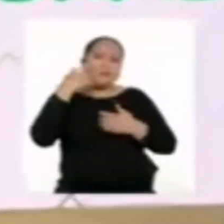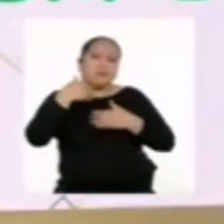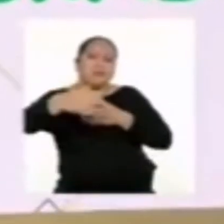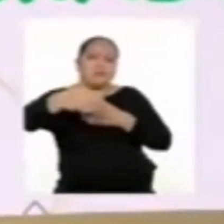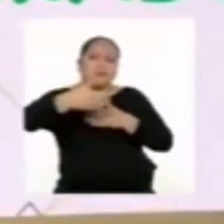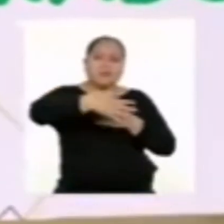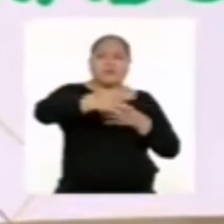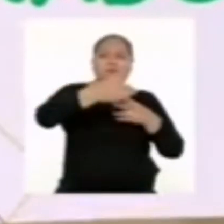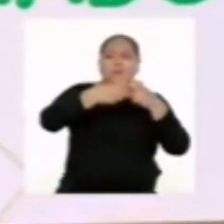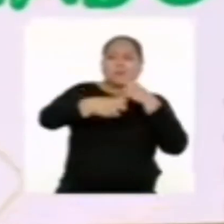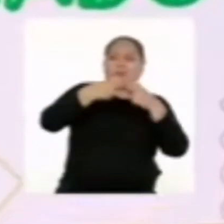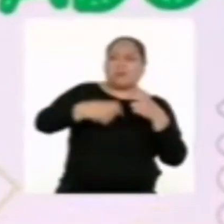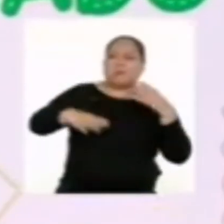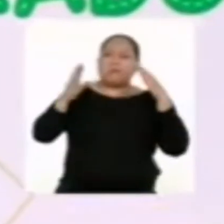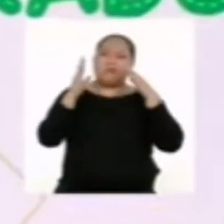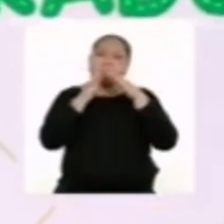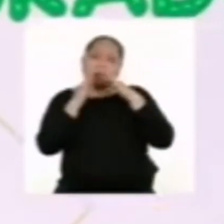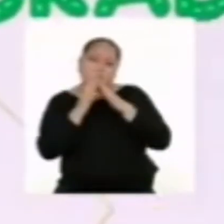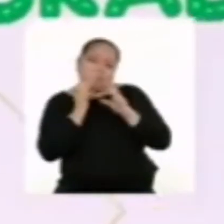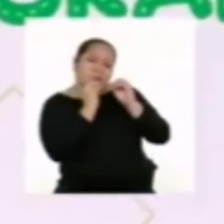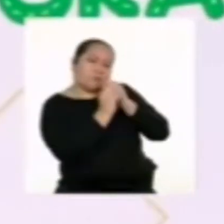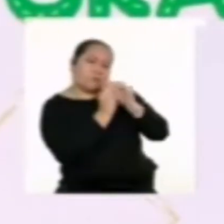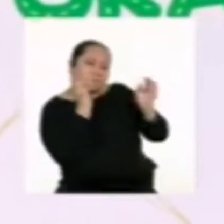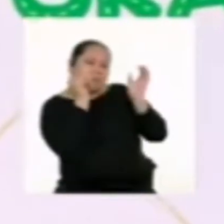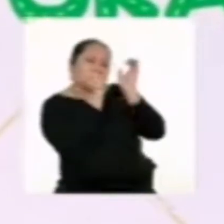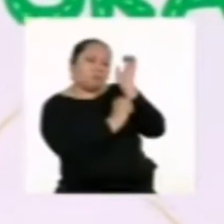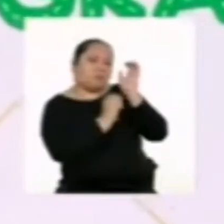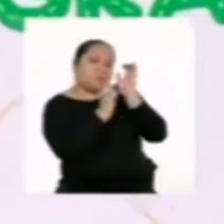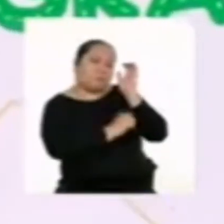Los problemas de mi casa los resuelvo con mi hermana.